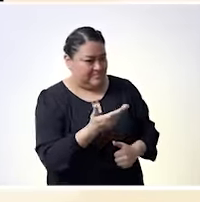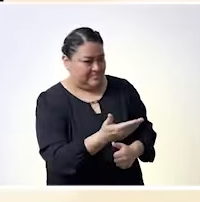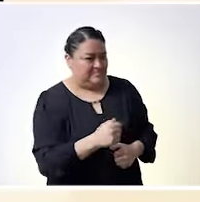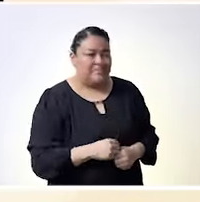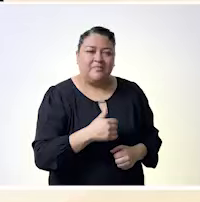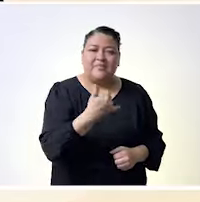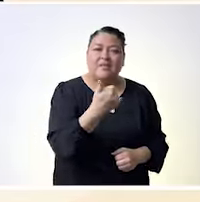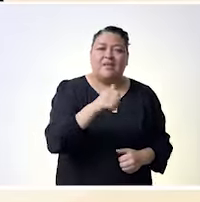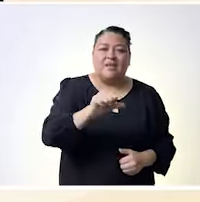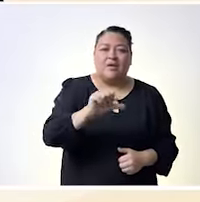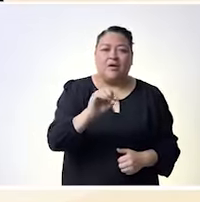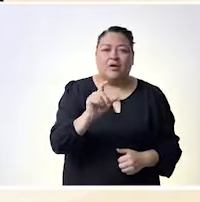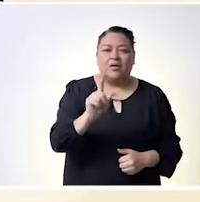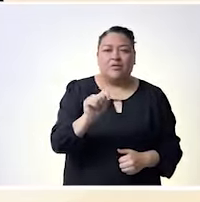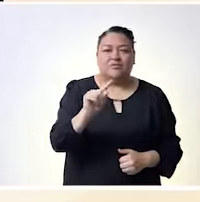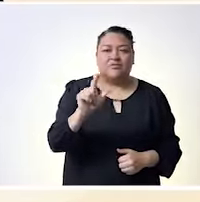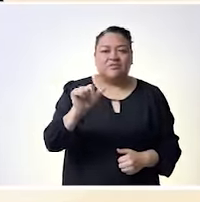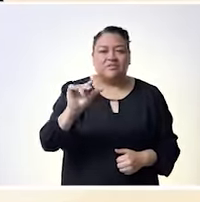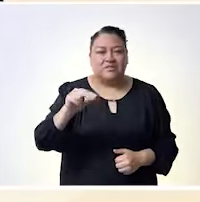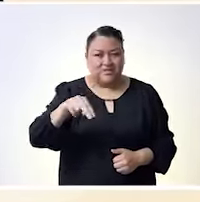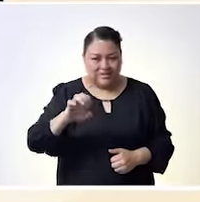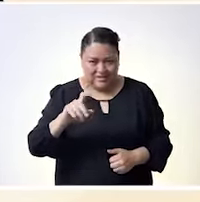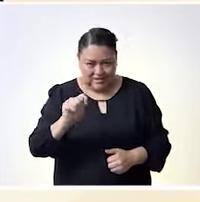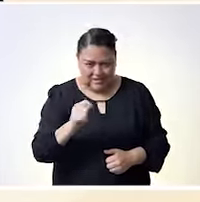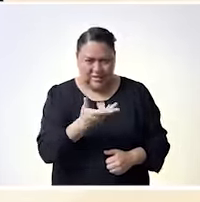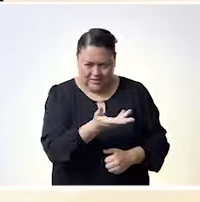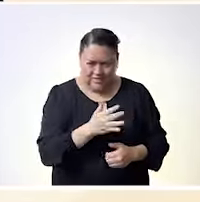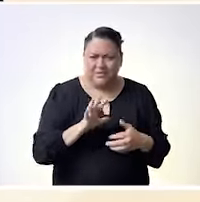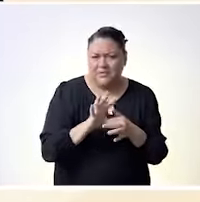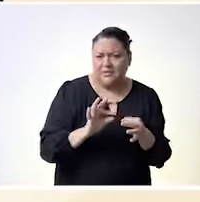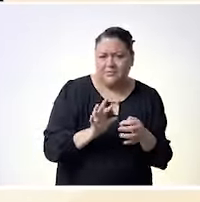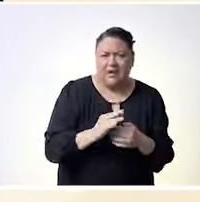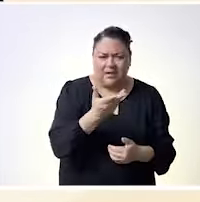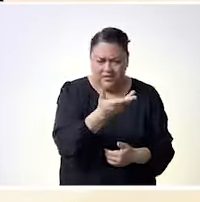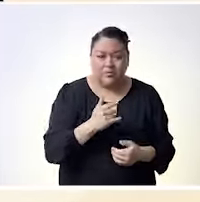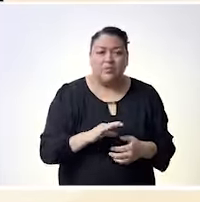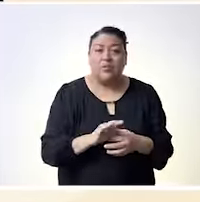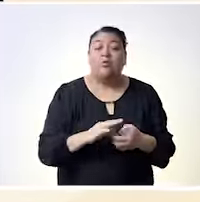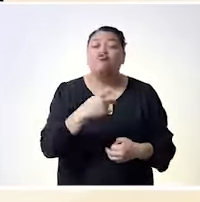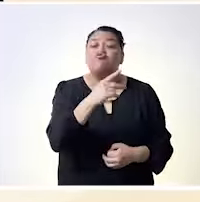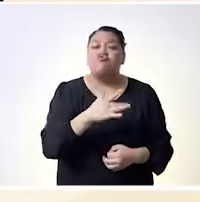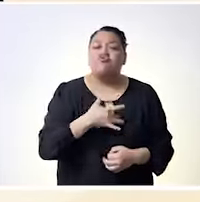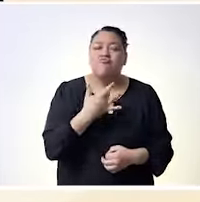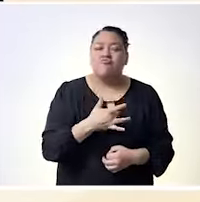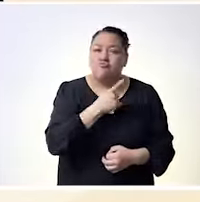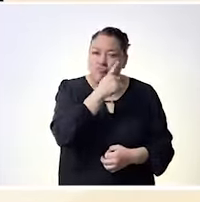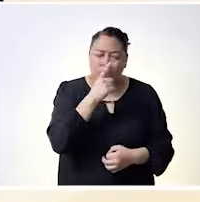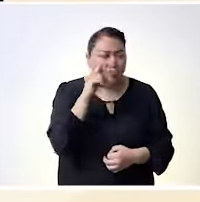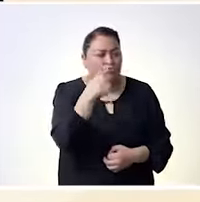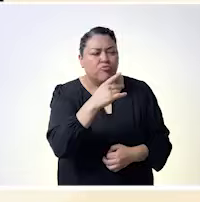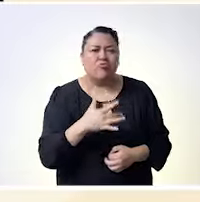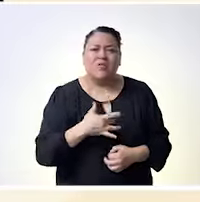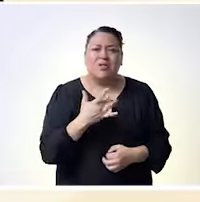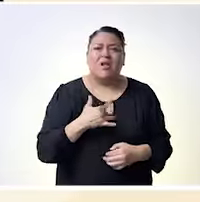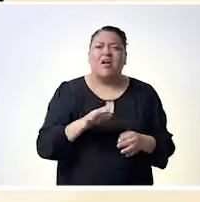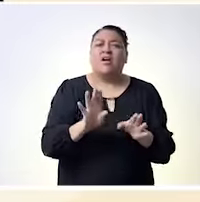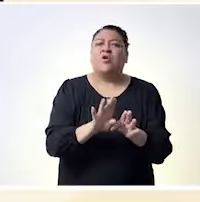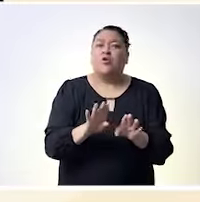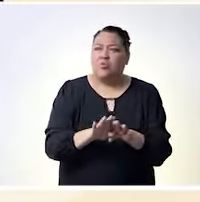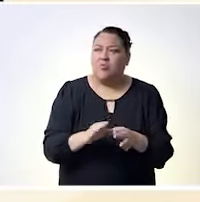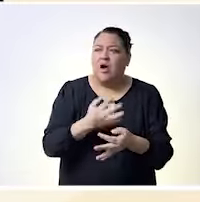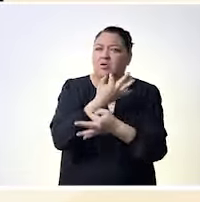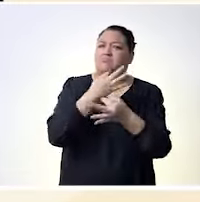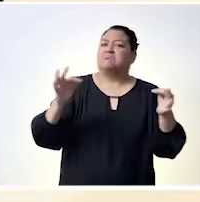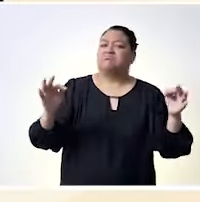esto es lo que nos va haciendo parte hablabas de la conectividad de las redes de las redes de las luchas justamente